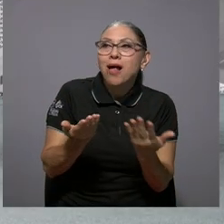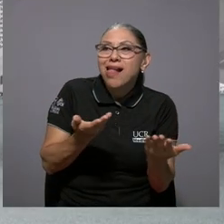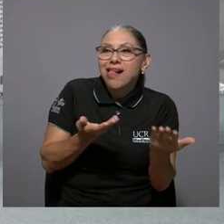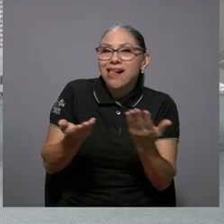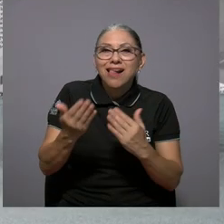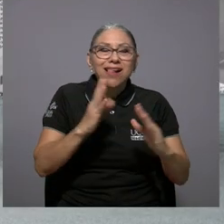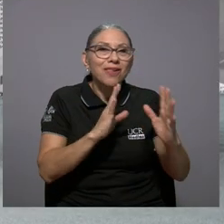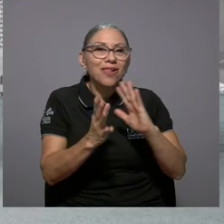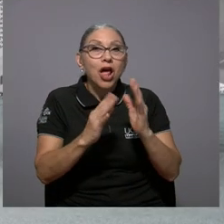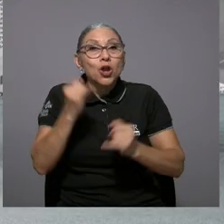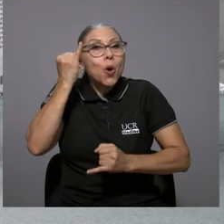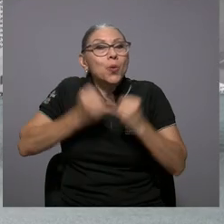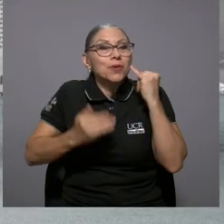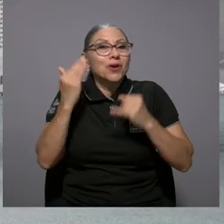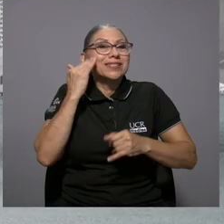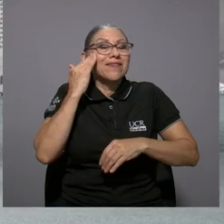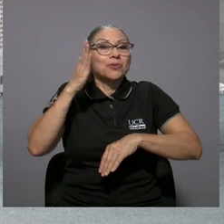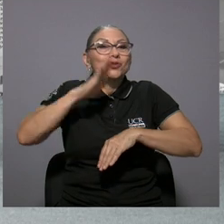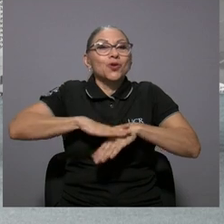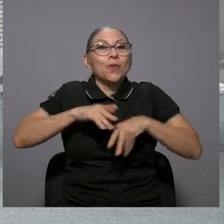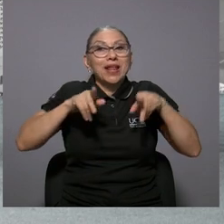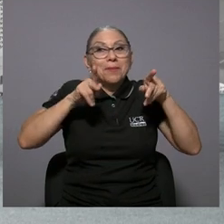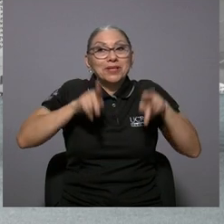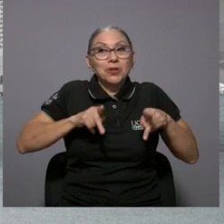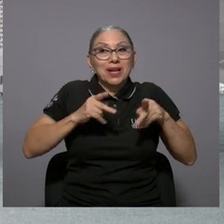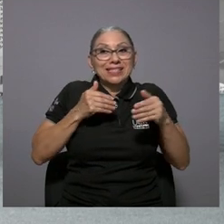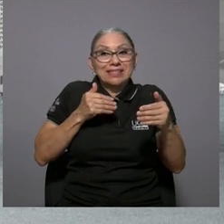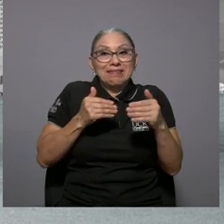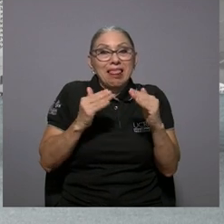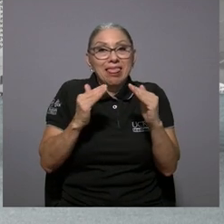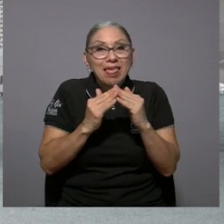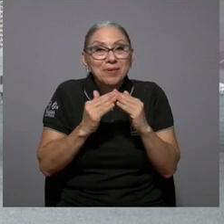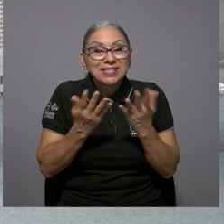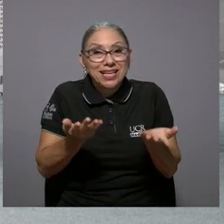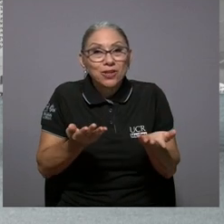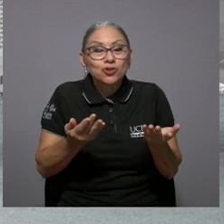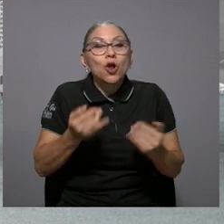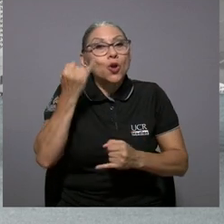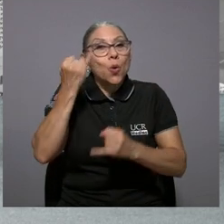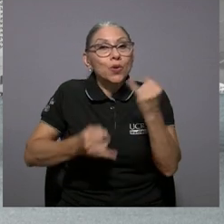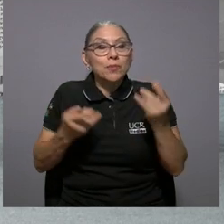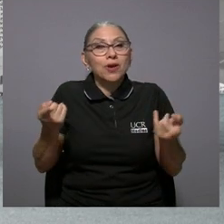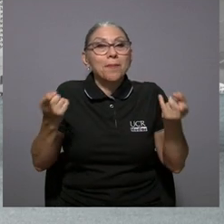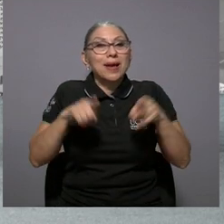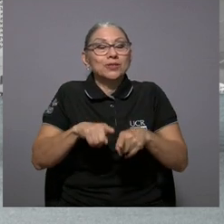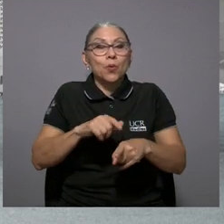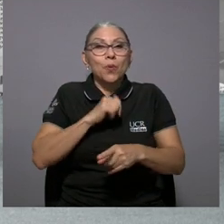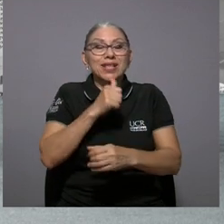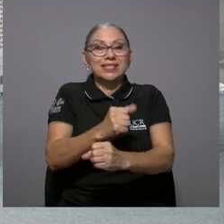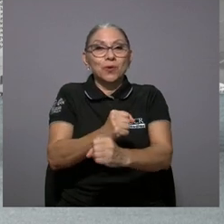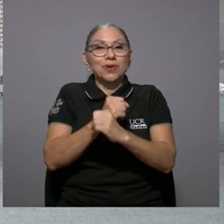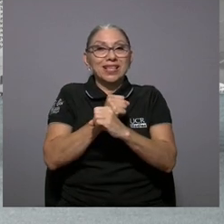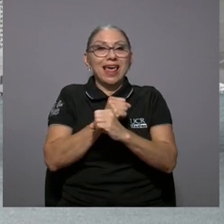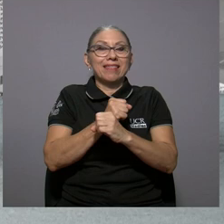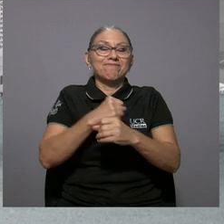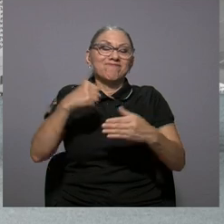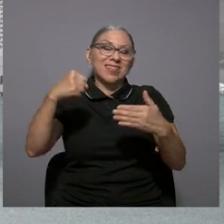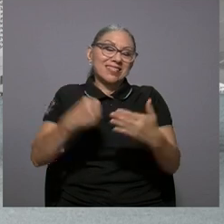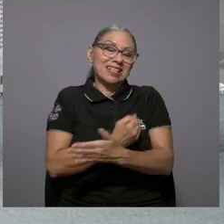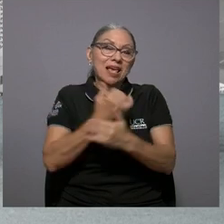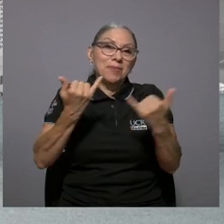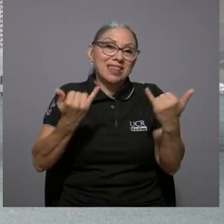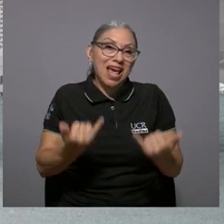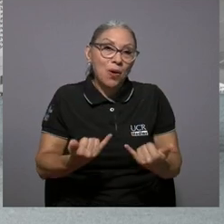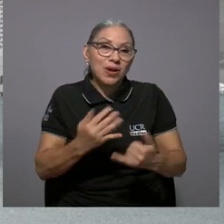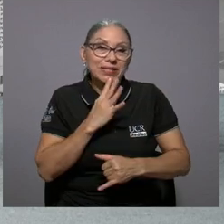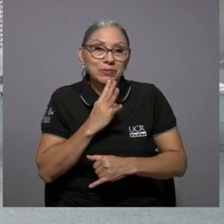último que sabemos en general sobre los vecinos lo último que pasó en inseguridad desgraciadamente